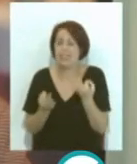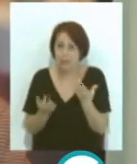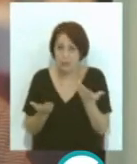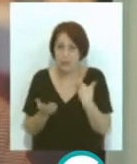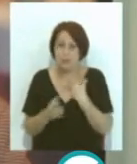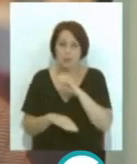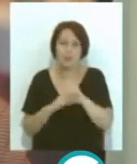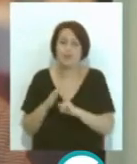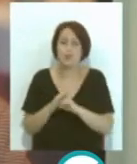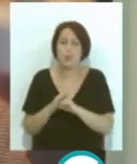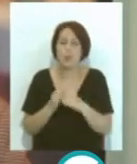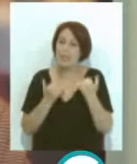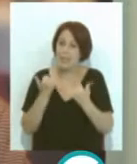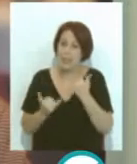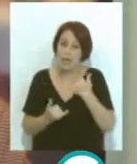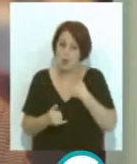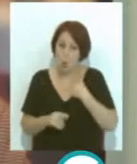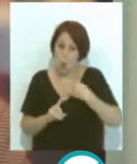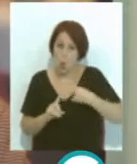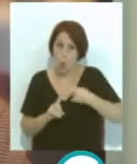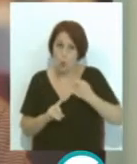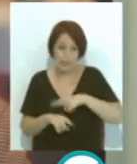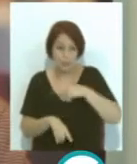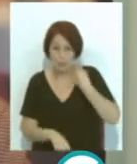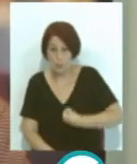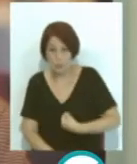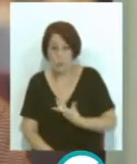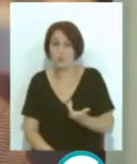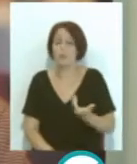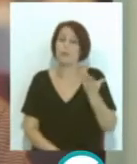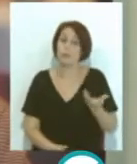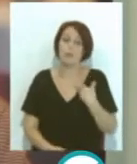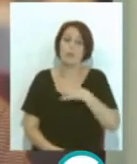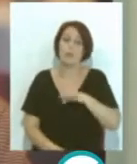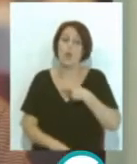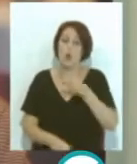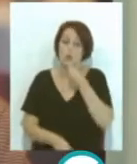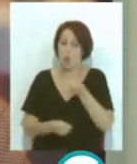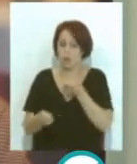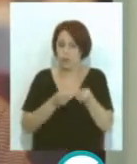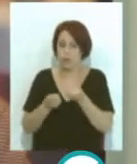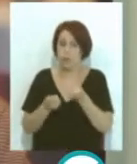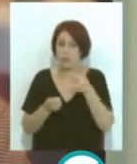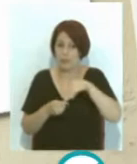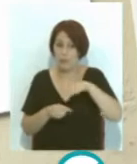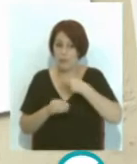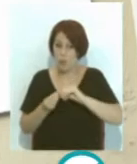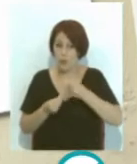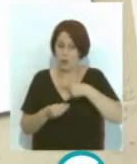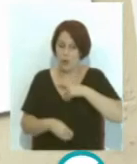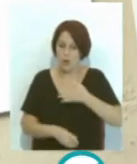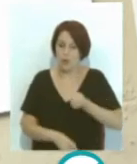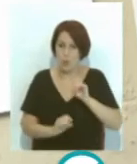máximo de electricidad que voy a poder utilizar en un mismo momento. Por lo tanto, podemos regular nuestro consumo y de esa manera estamos también ahorrando.